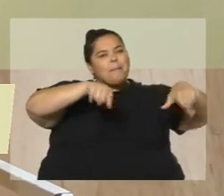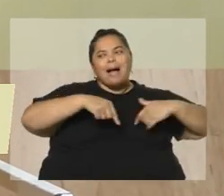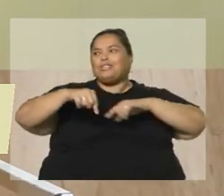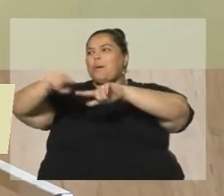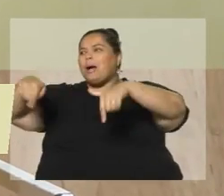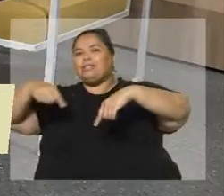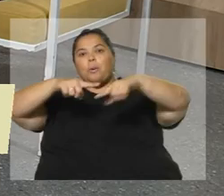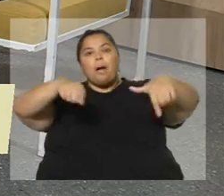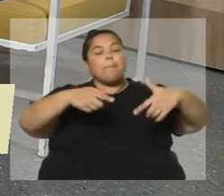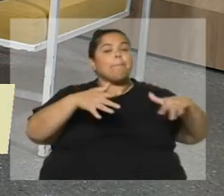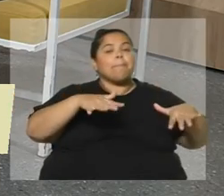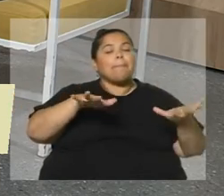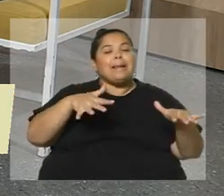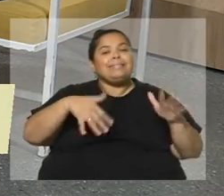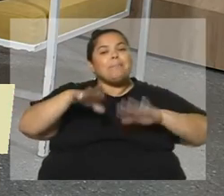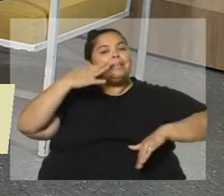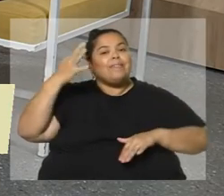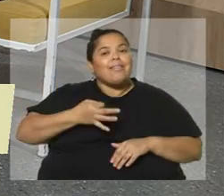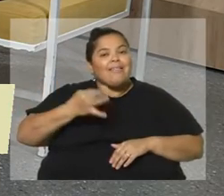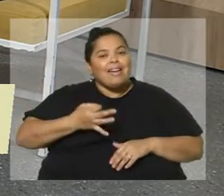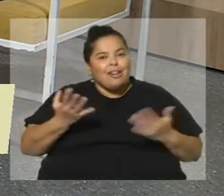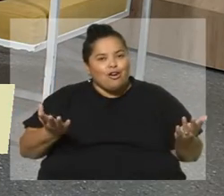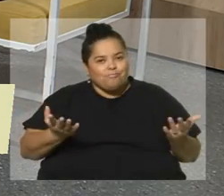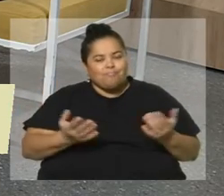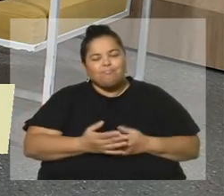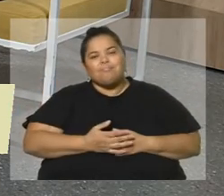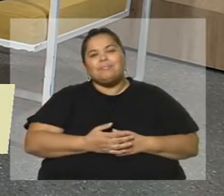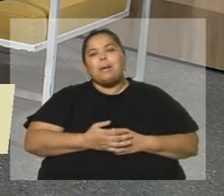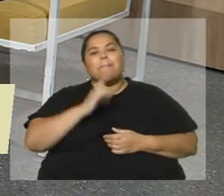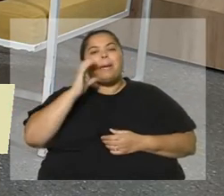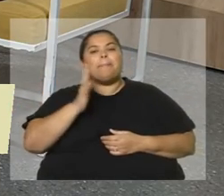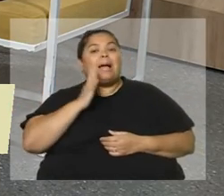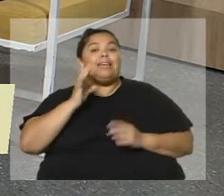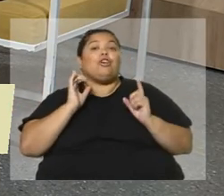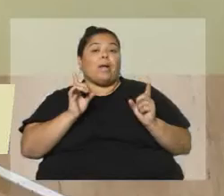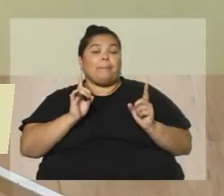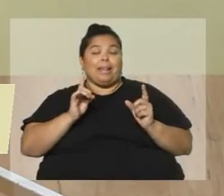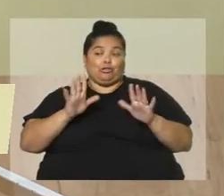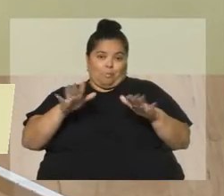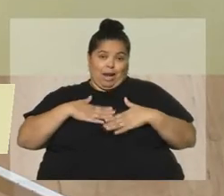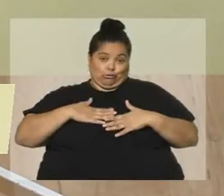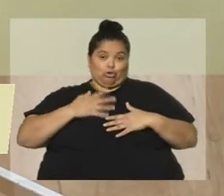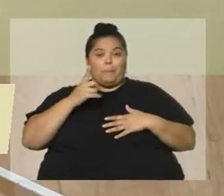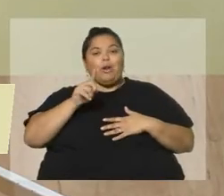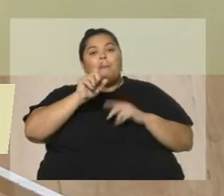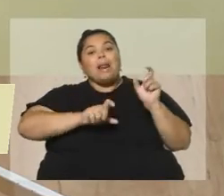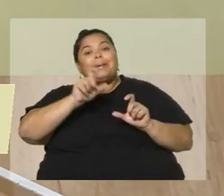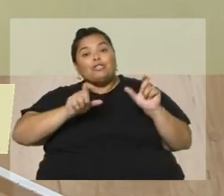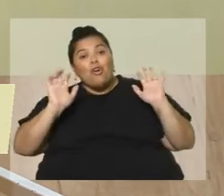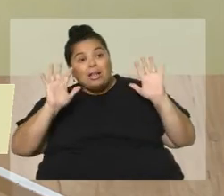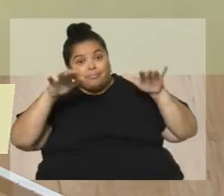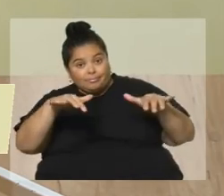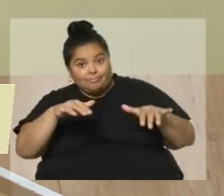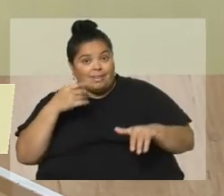también. Y imagino yo que para el público, bueno, también de gente que ha ido y que nos ha comentado después,